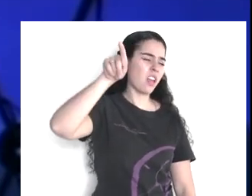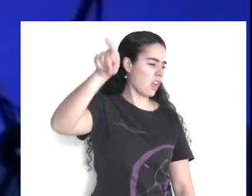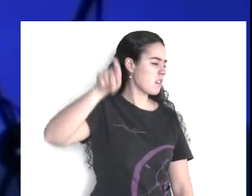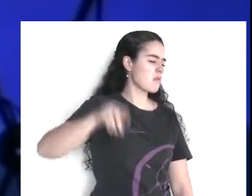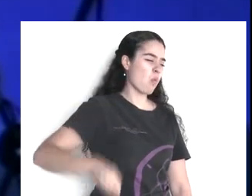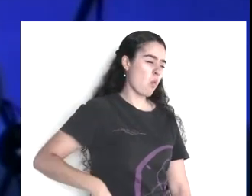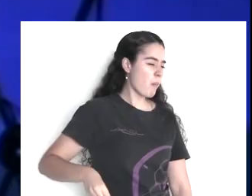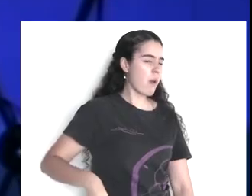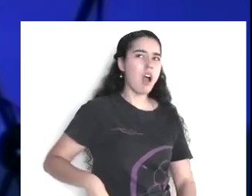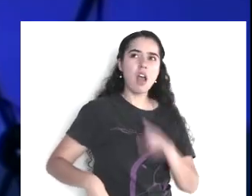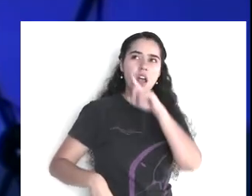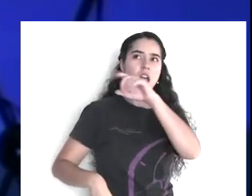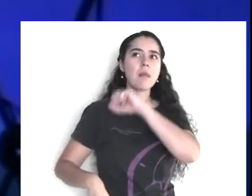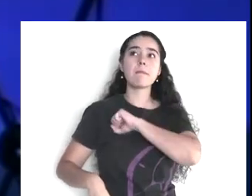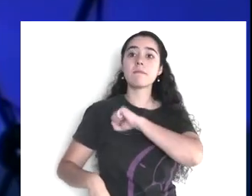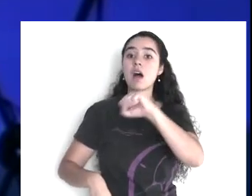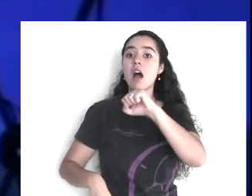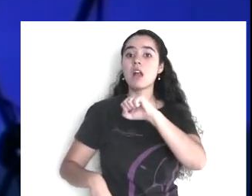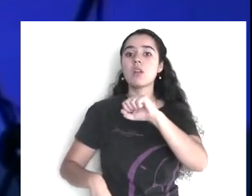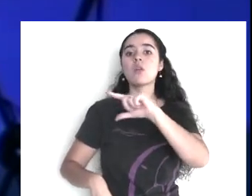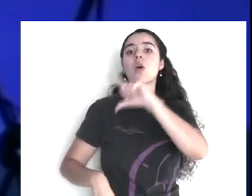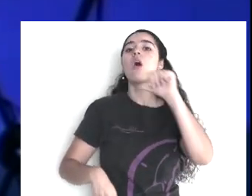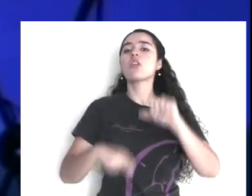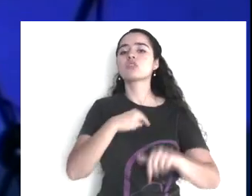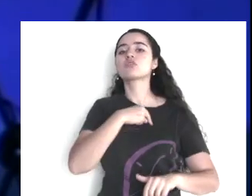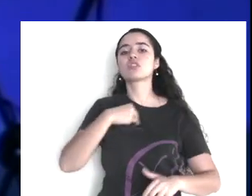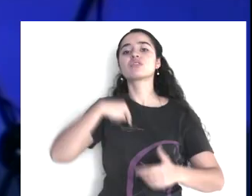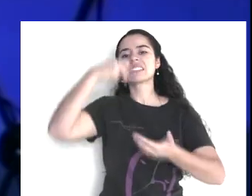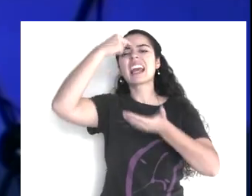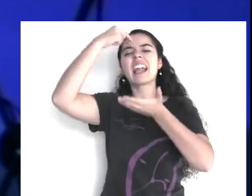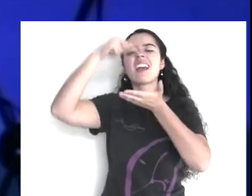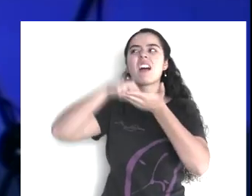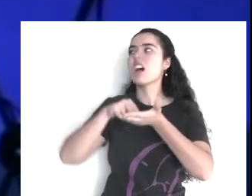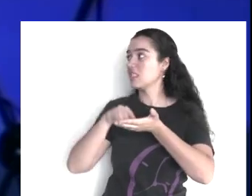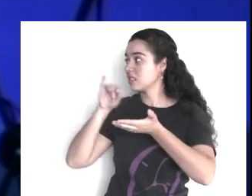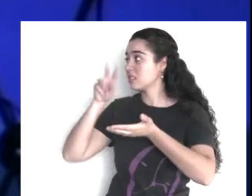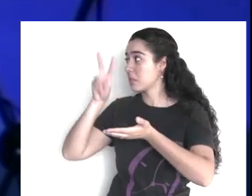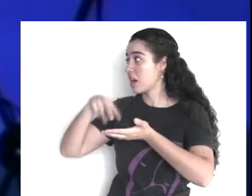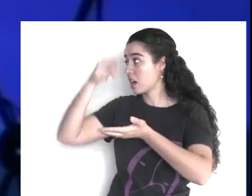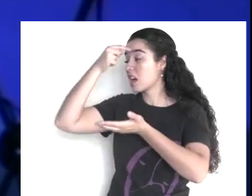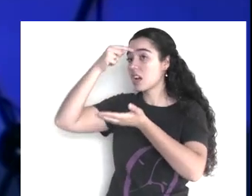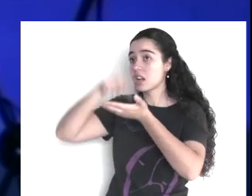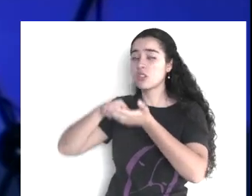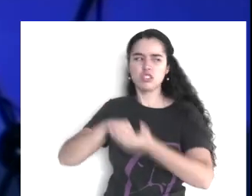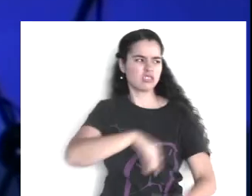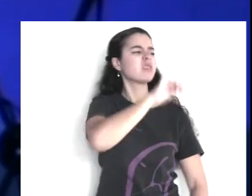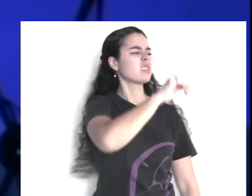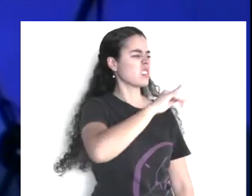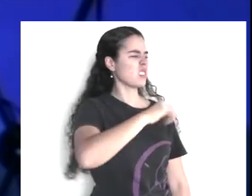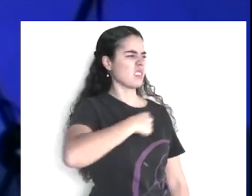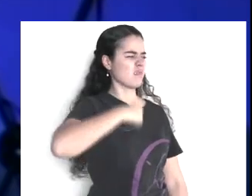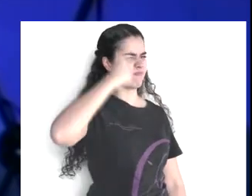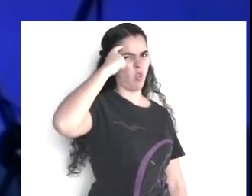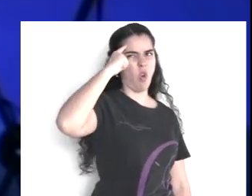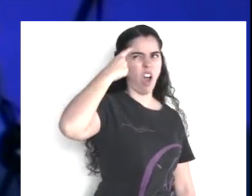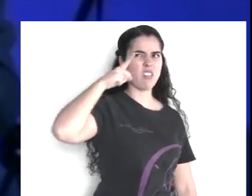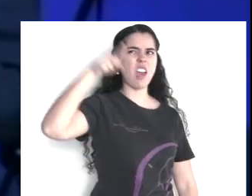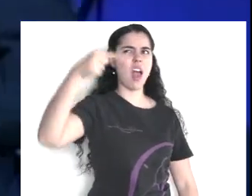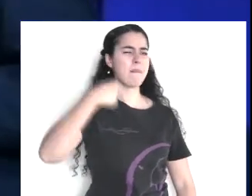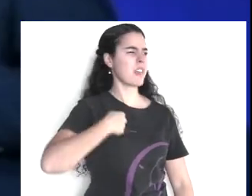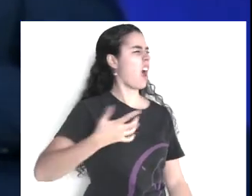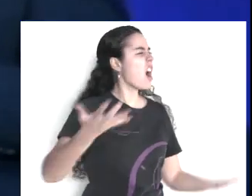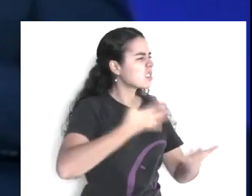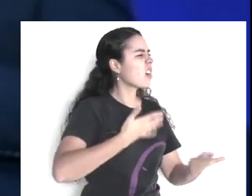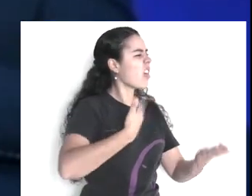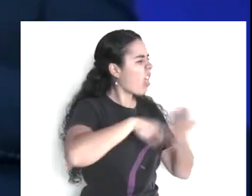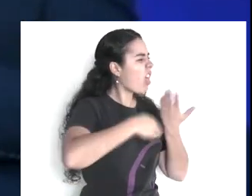porque el que nos está diciendo algo, está enojado, está molesto, ¿qué es lo que me hizo? Entonces, tú